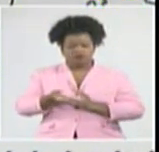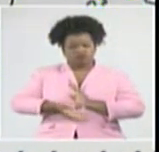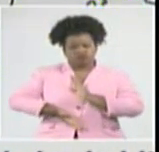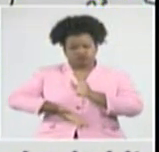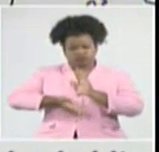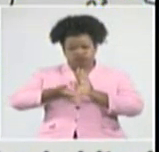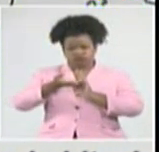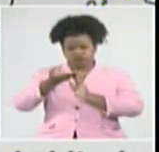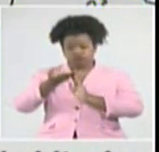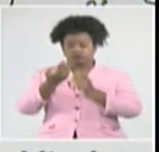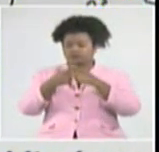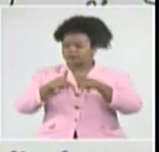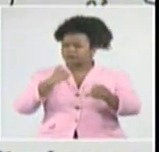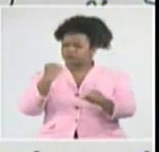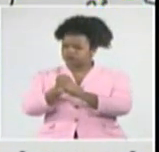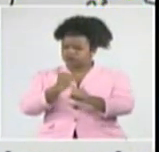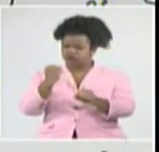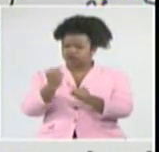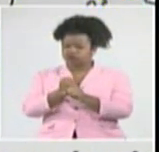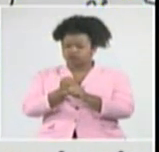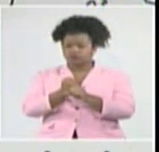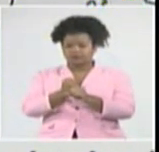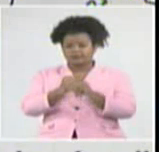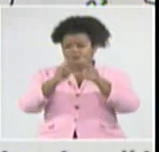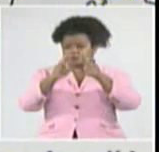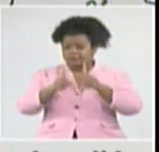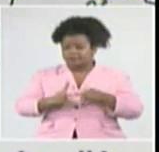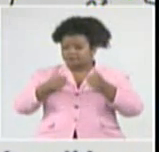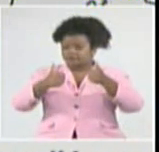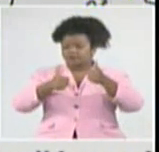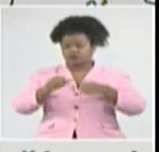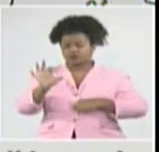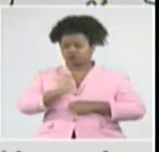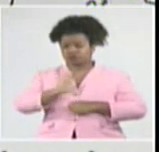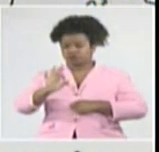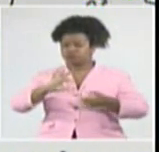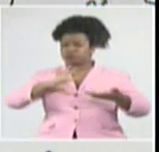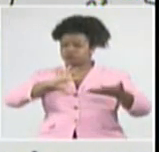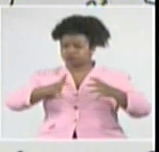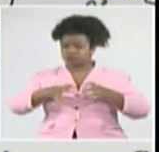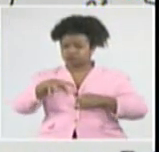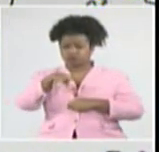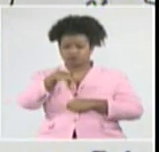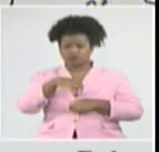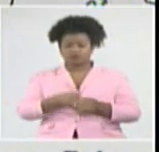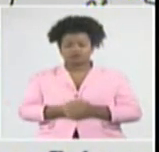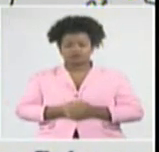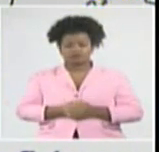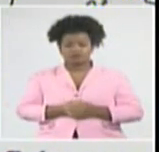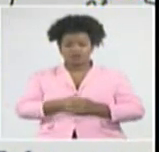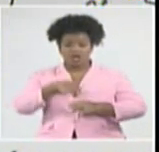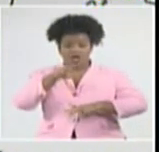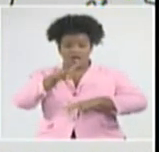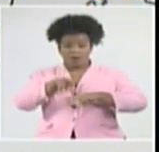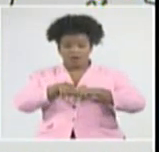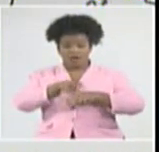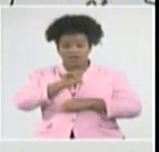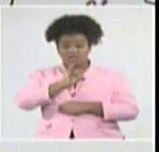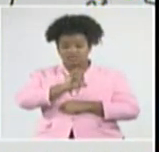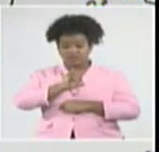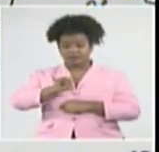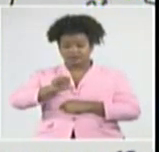trabaja duro, pero todavía con mucha complejidad, La Habana, 773,